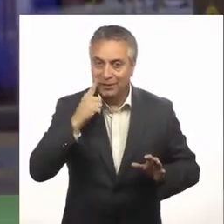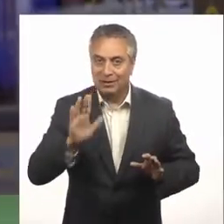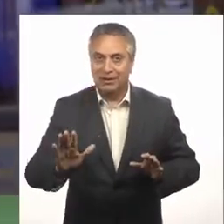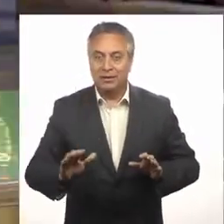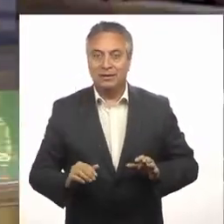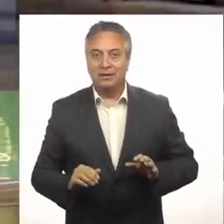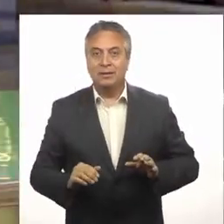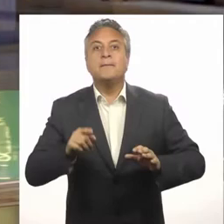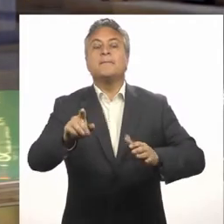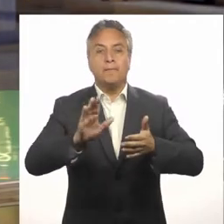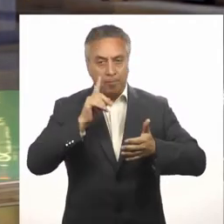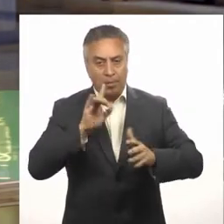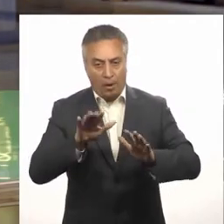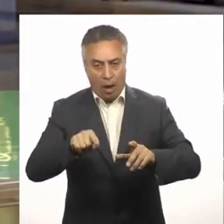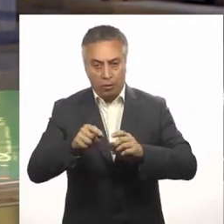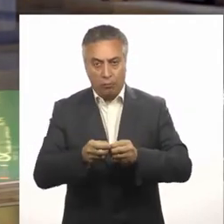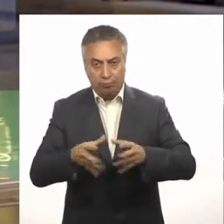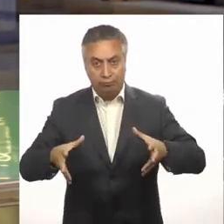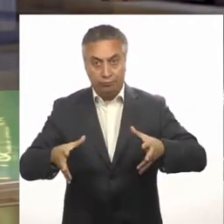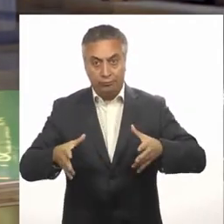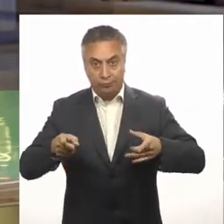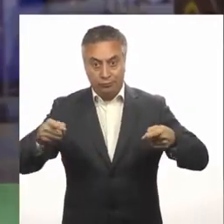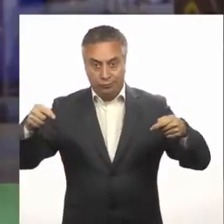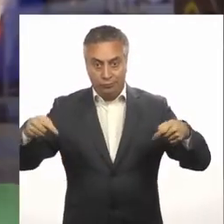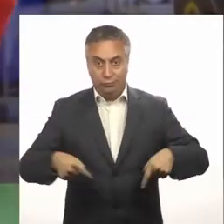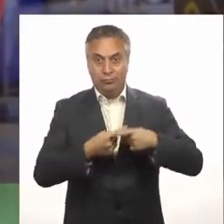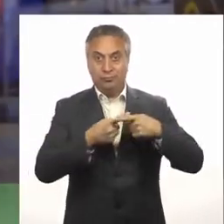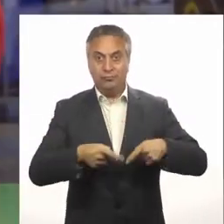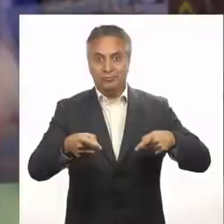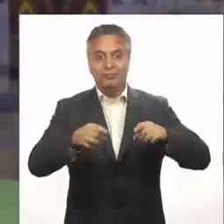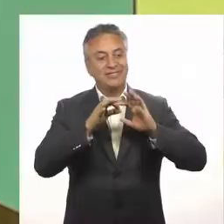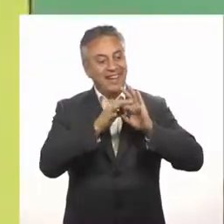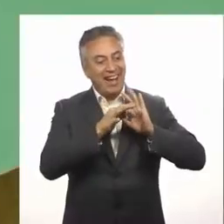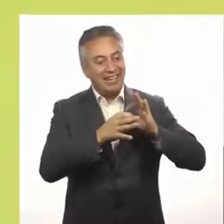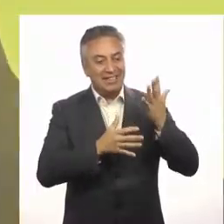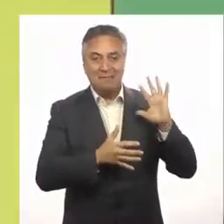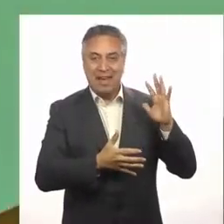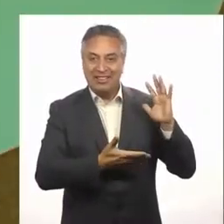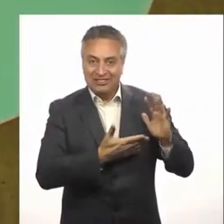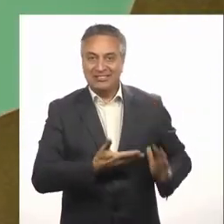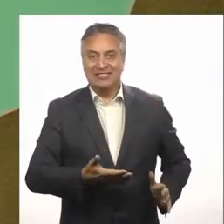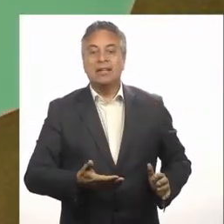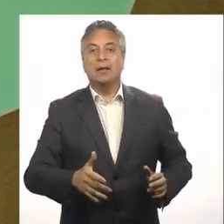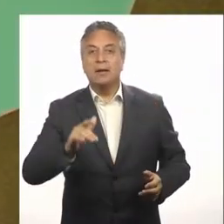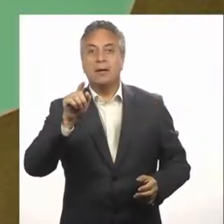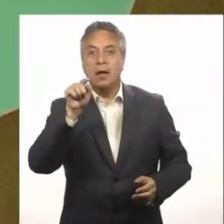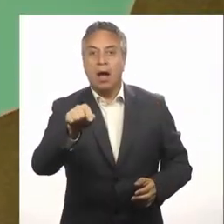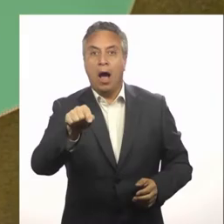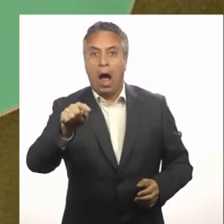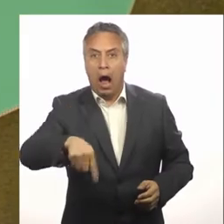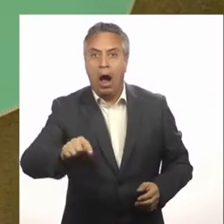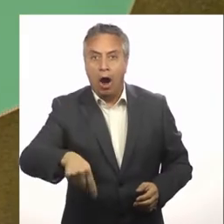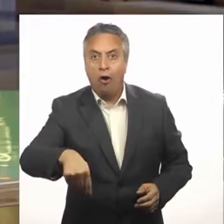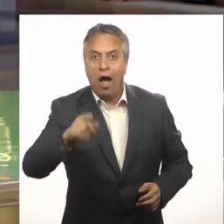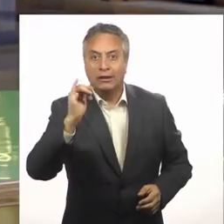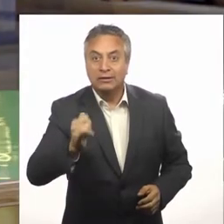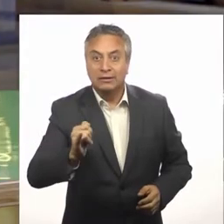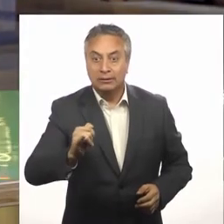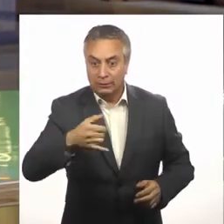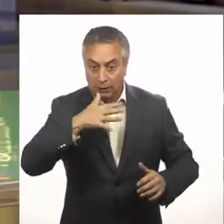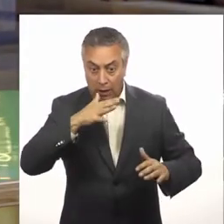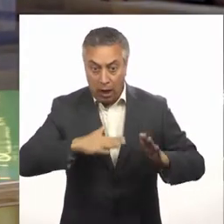Dejamos pasar. Y, muchas gracias, mano. ¡Que te vaya bien! Ahora sí, ¿se rebalsó?